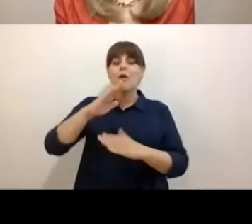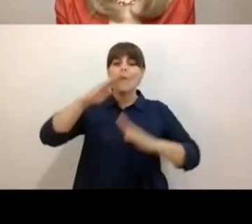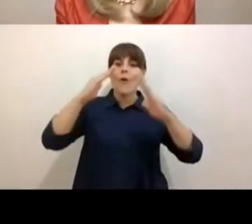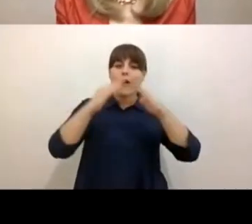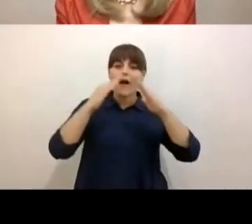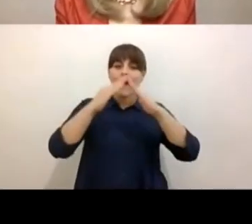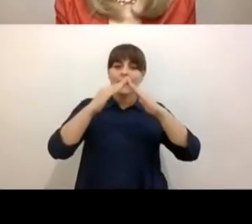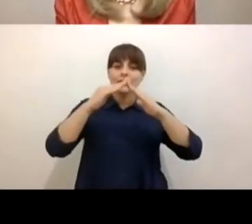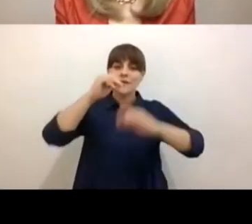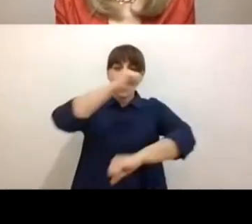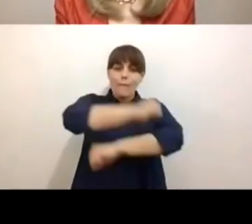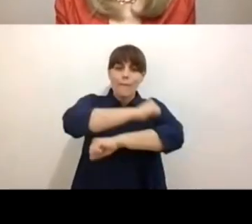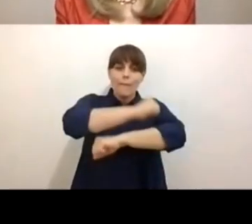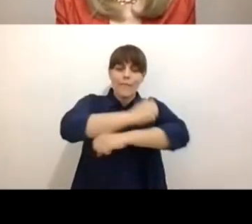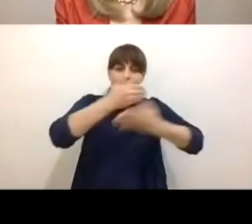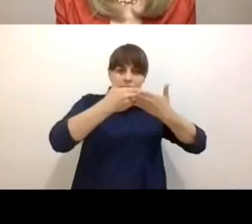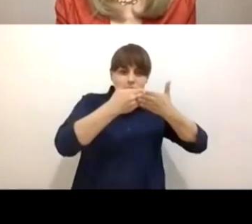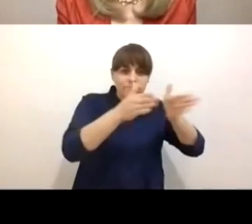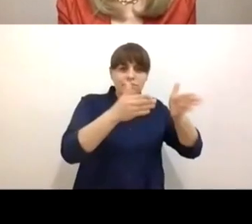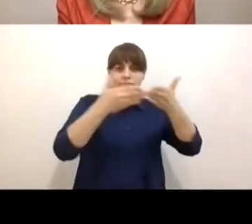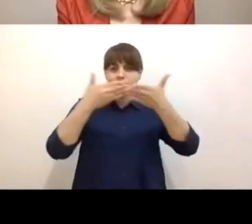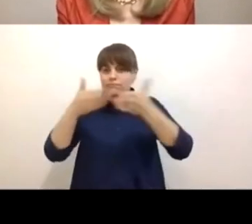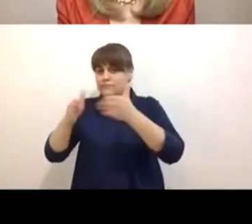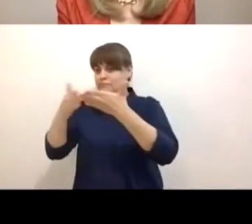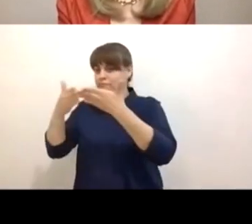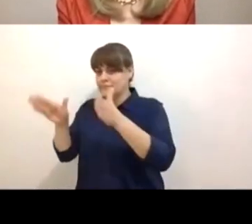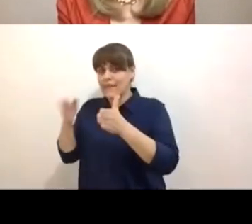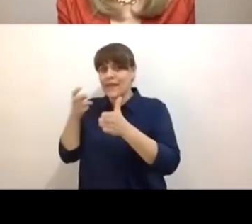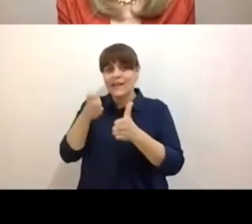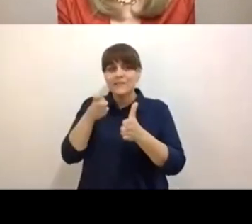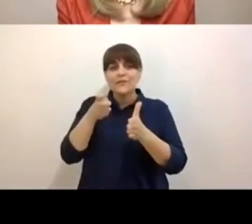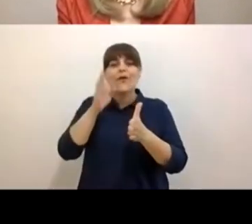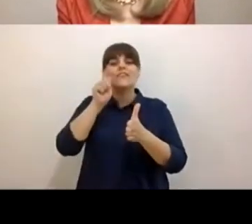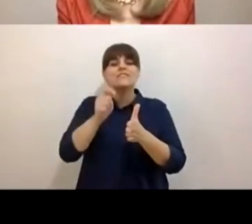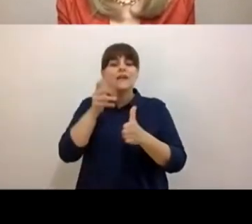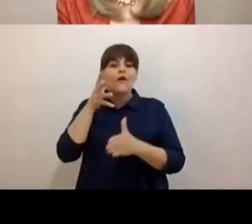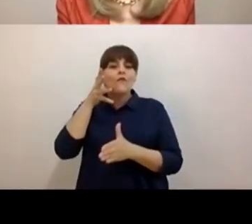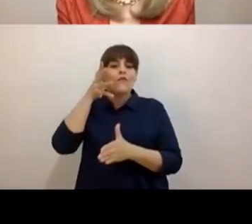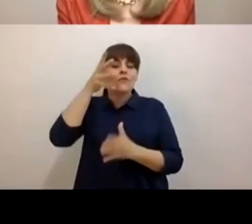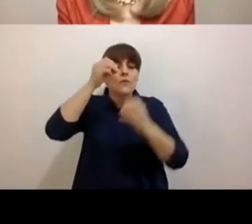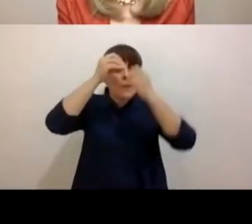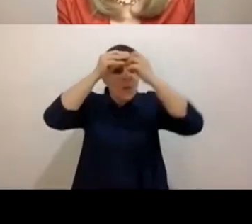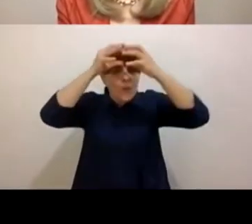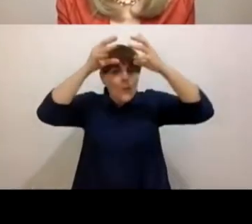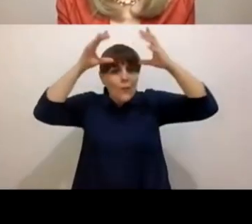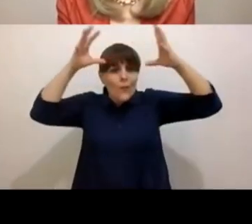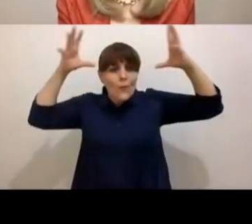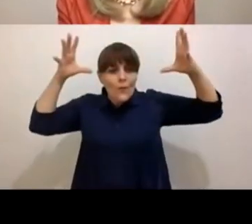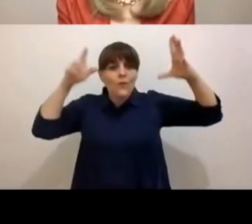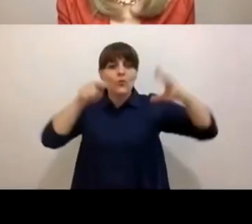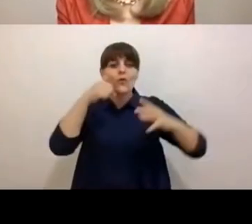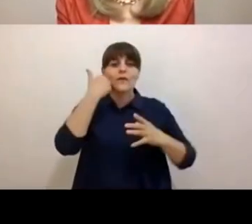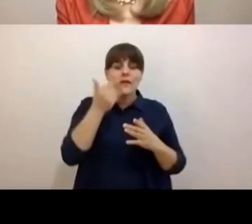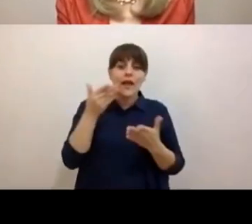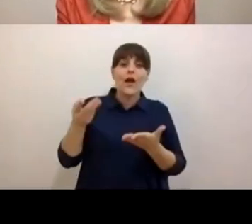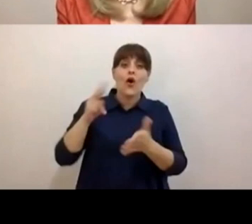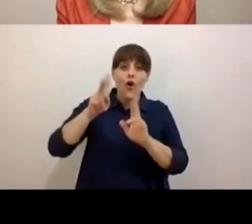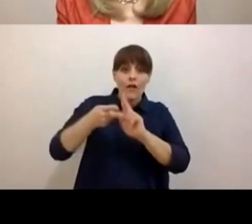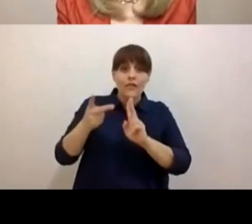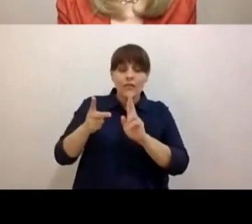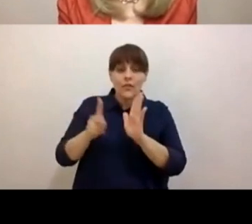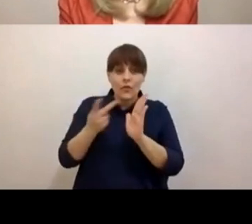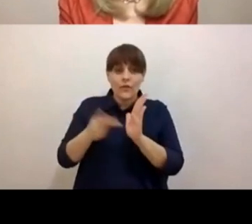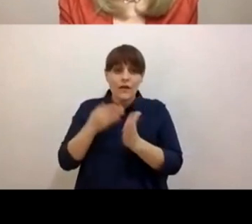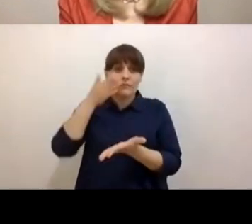imaginar el futuro. ¿Cómo será regresar a la escuela? ¿A cuál escuela quieres regresar? ¿Cómo será jugar en la